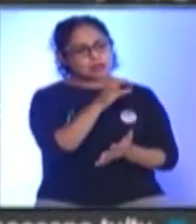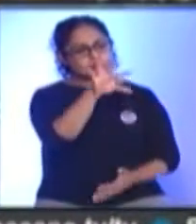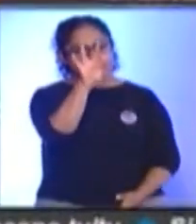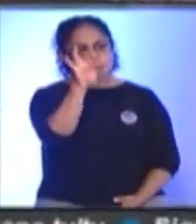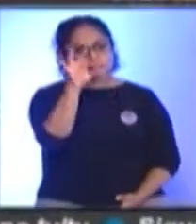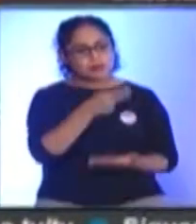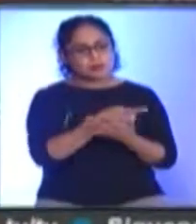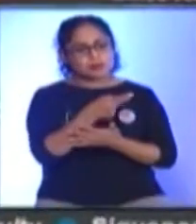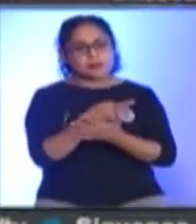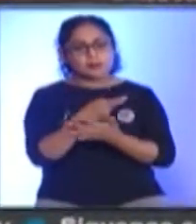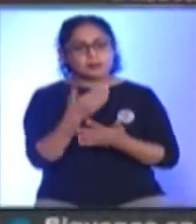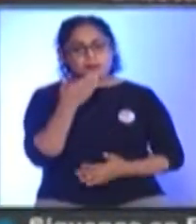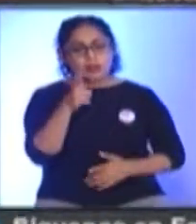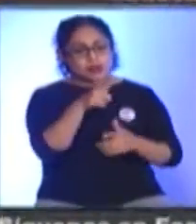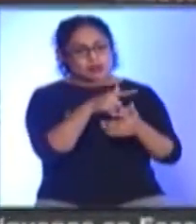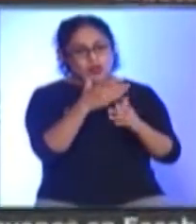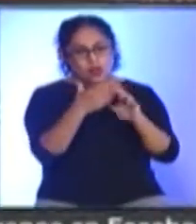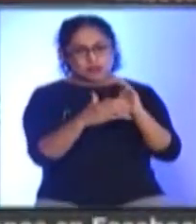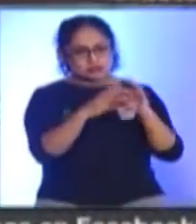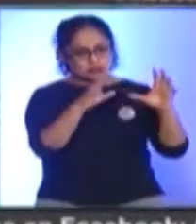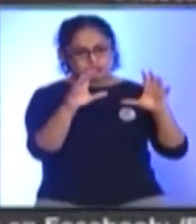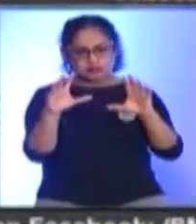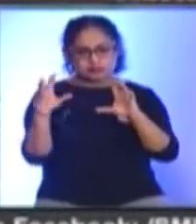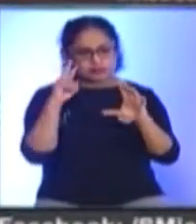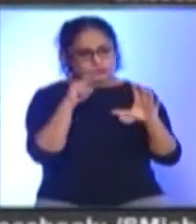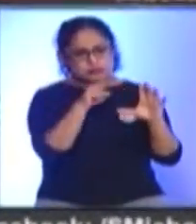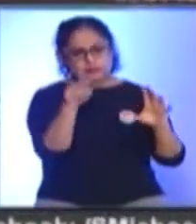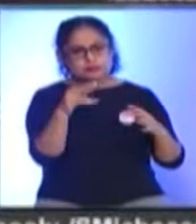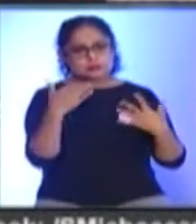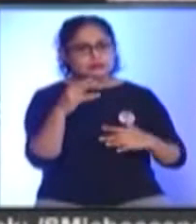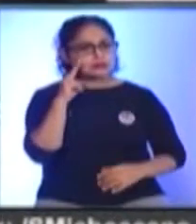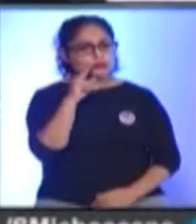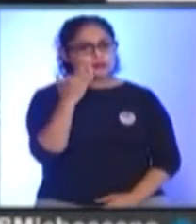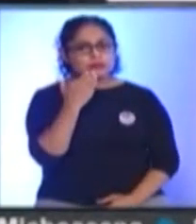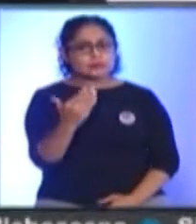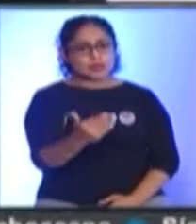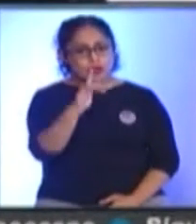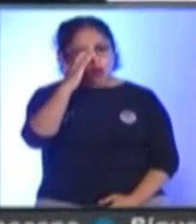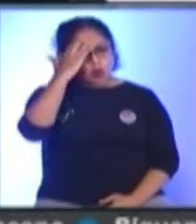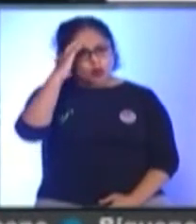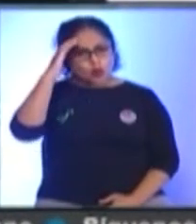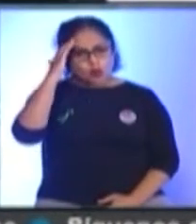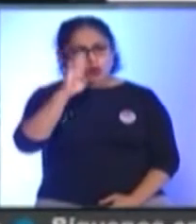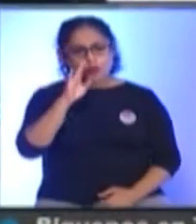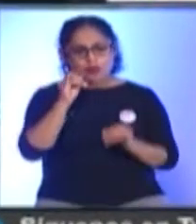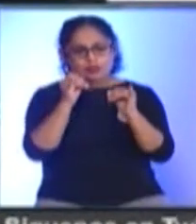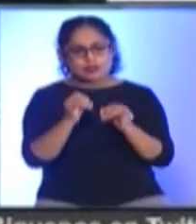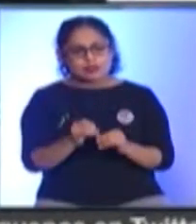Ya que en sus Piezas Dijo Ponen el corazón Y pensamiento Plasman en ella Su herencia Su conocimiento Identidad Y cultura